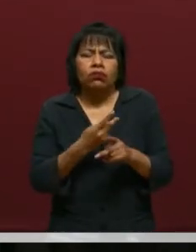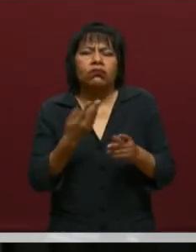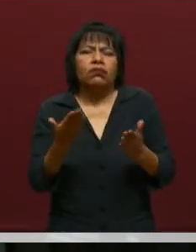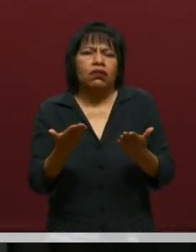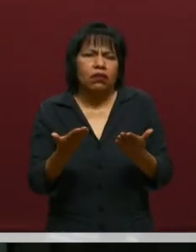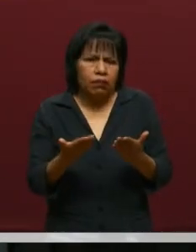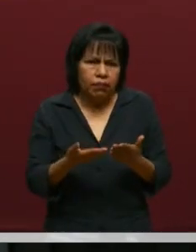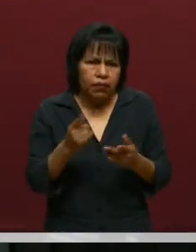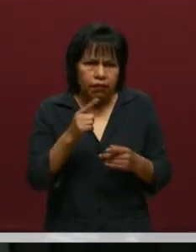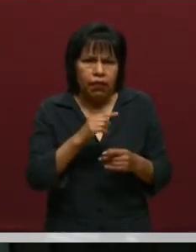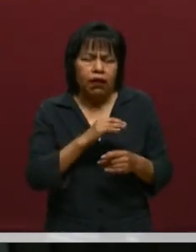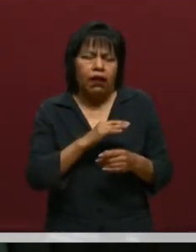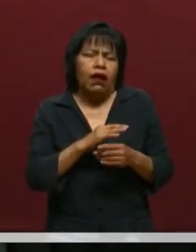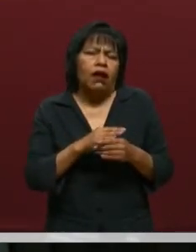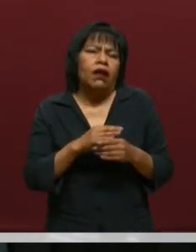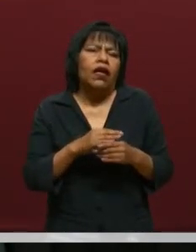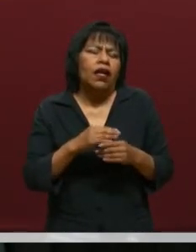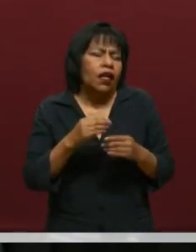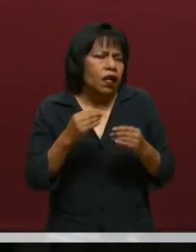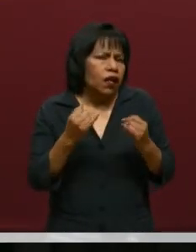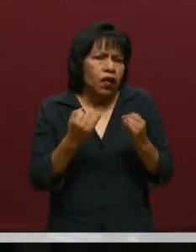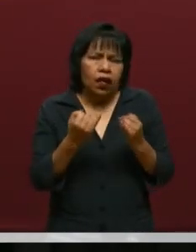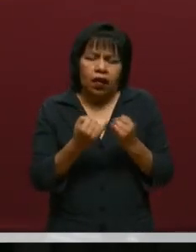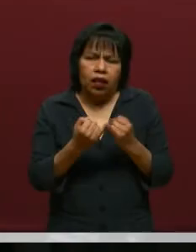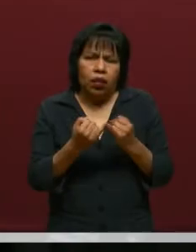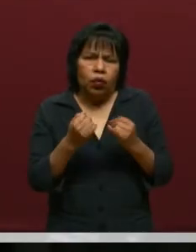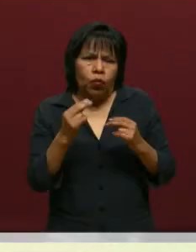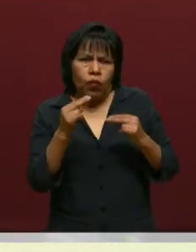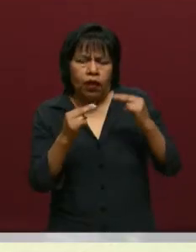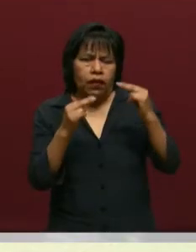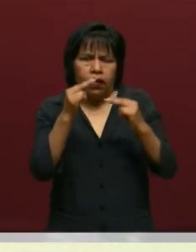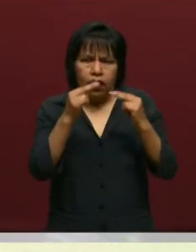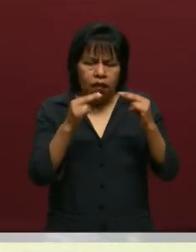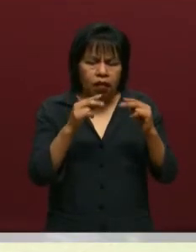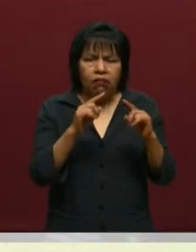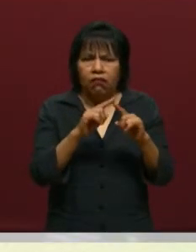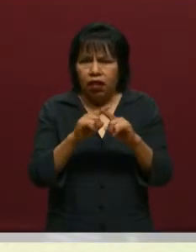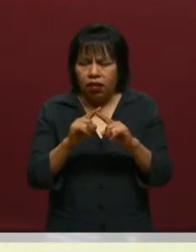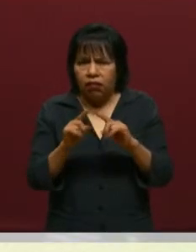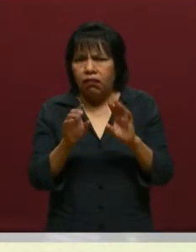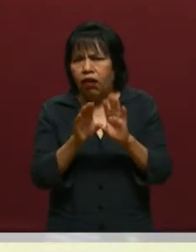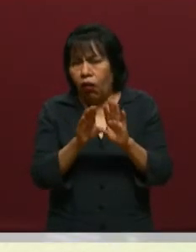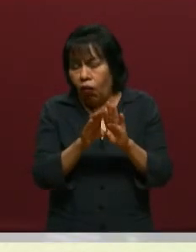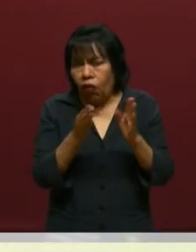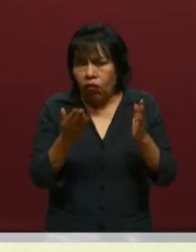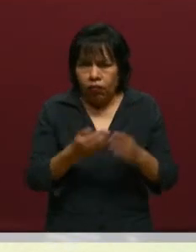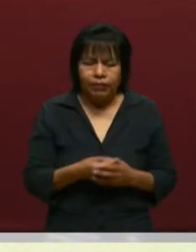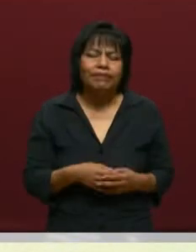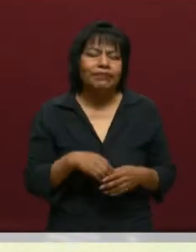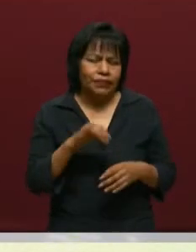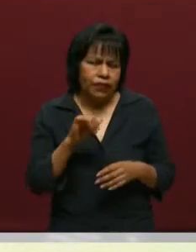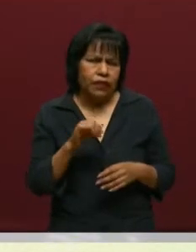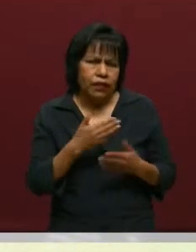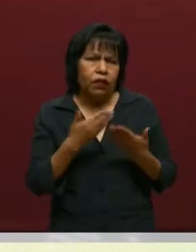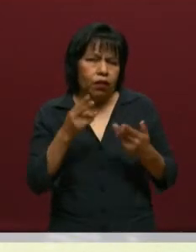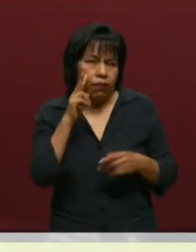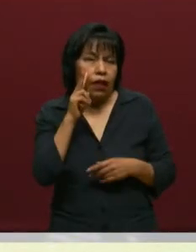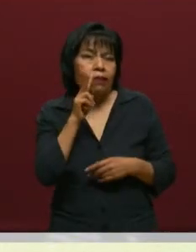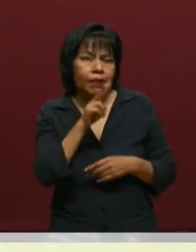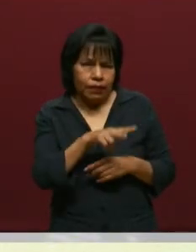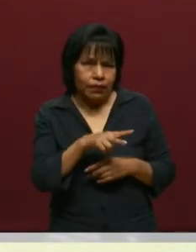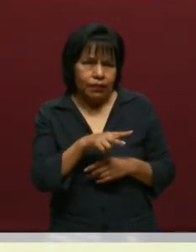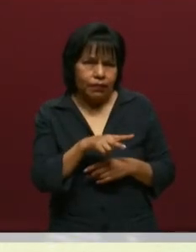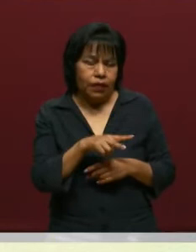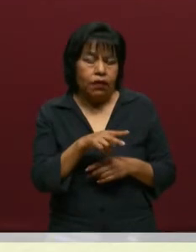tiempo para poder estar en ese nivel o en ese grado de consolidación. Claro, y sobre todo, como podíamos ver ahora en pantallas, para las